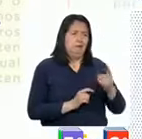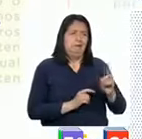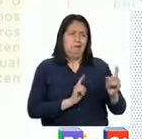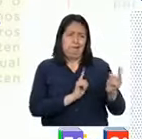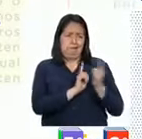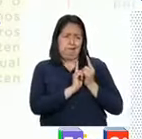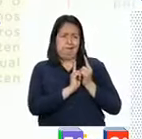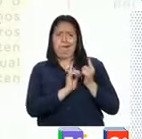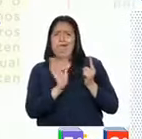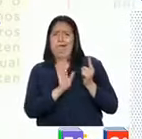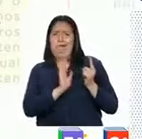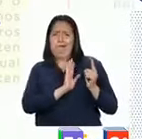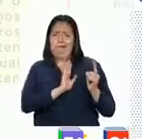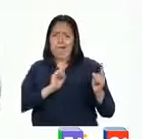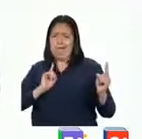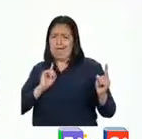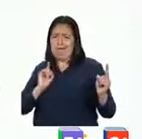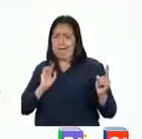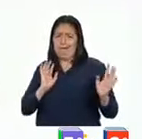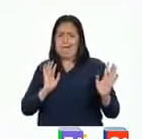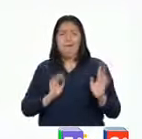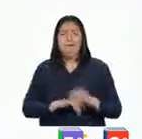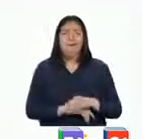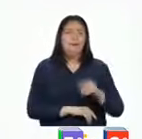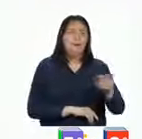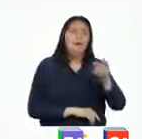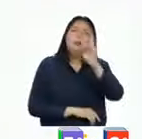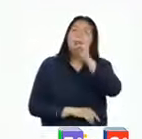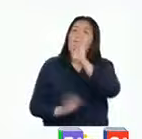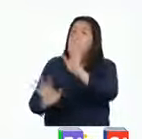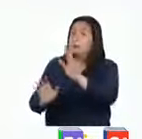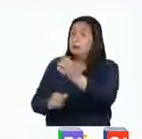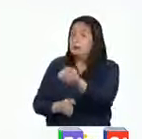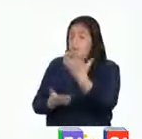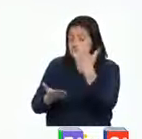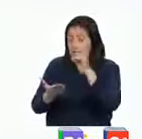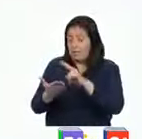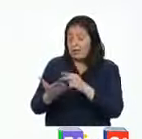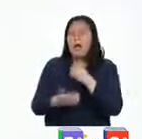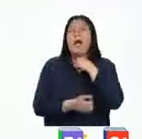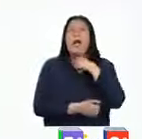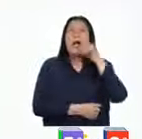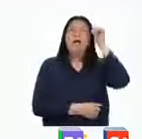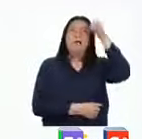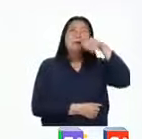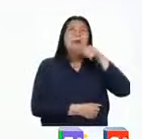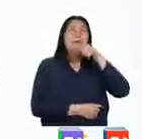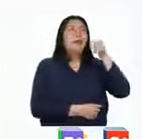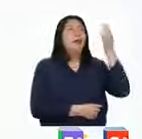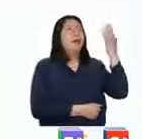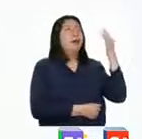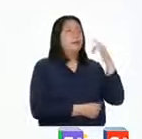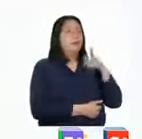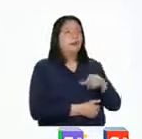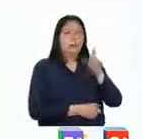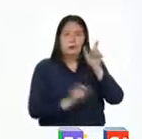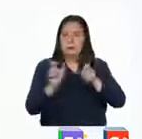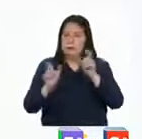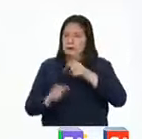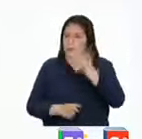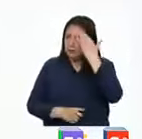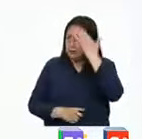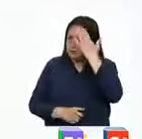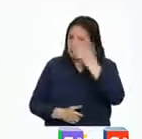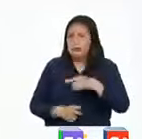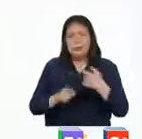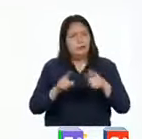preferí evitar el contacto personal. Profesora, lo que acaba de leer me recuerda a lo que vimos ayer. Las personas se saludan